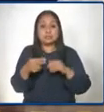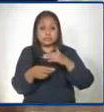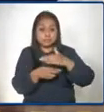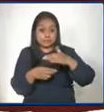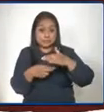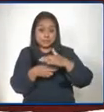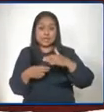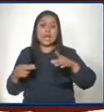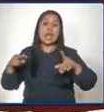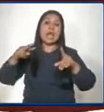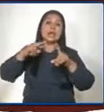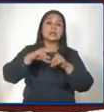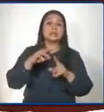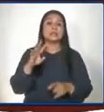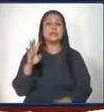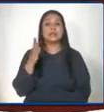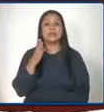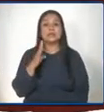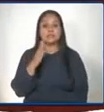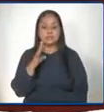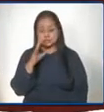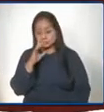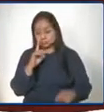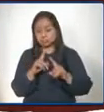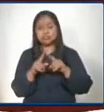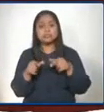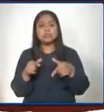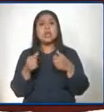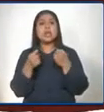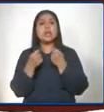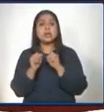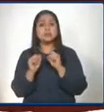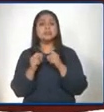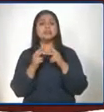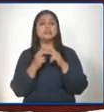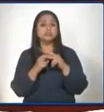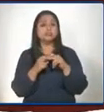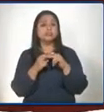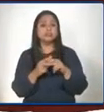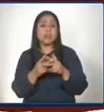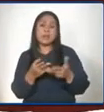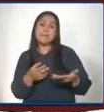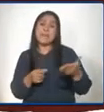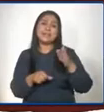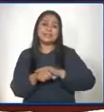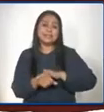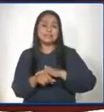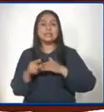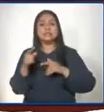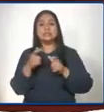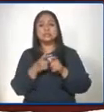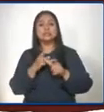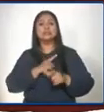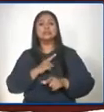básicos. Y estamos generando un instrumento adicional que son unos lineamientos